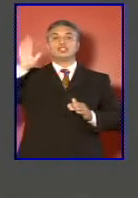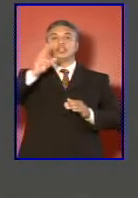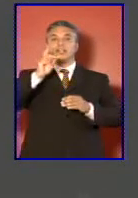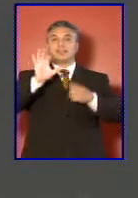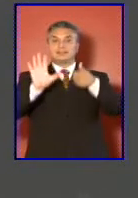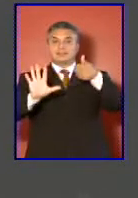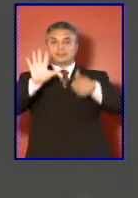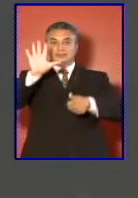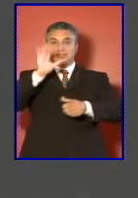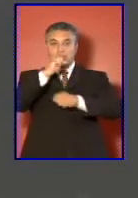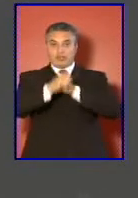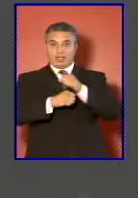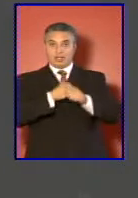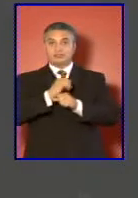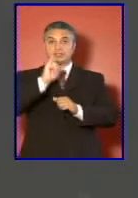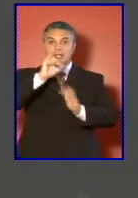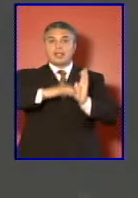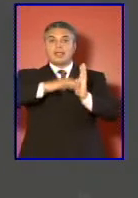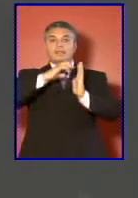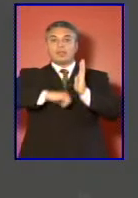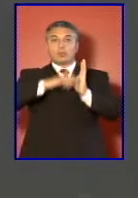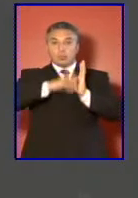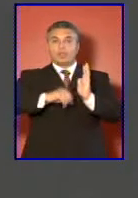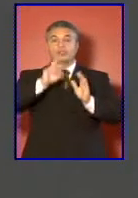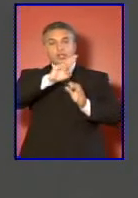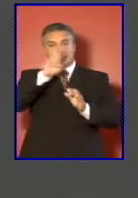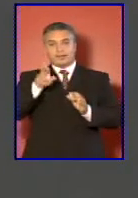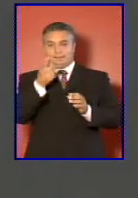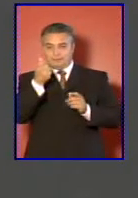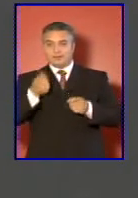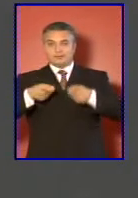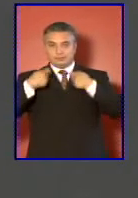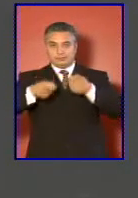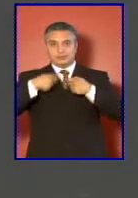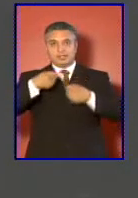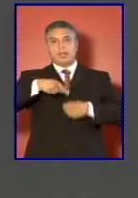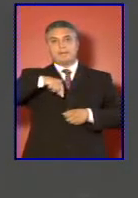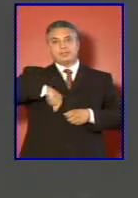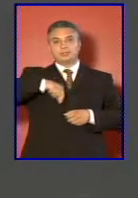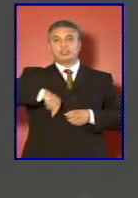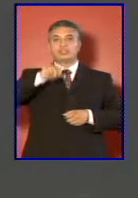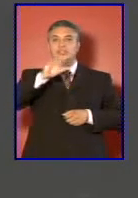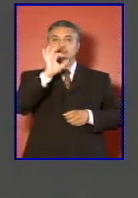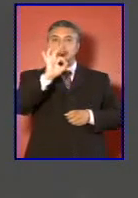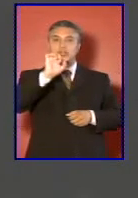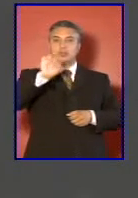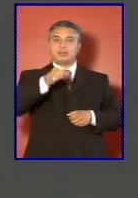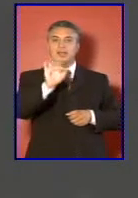65 años y el descuento para regularizar las pensiones del 0,5%